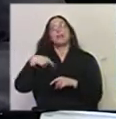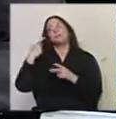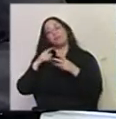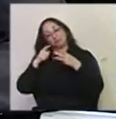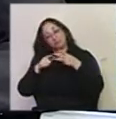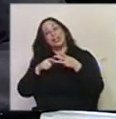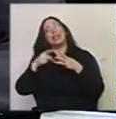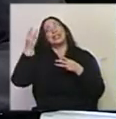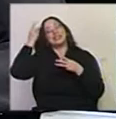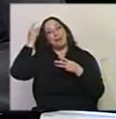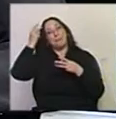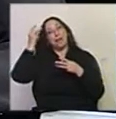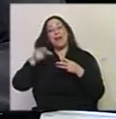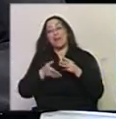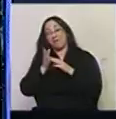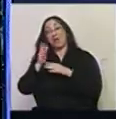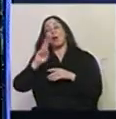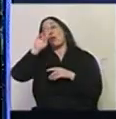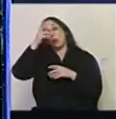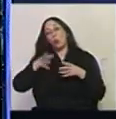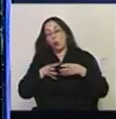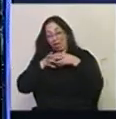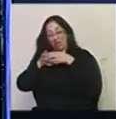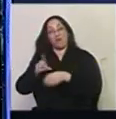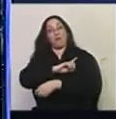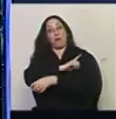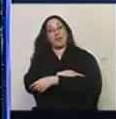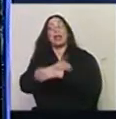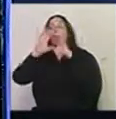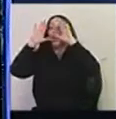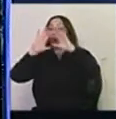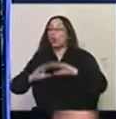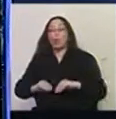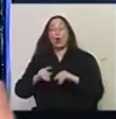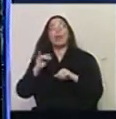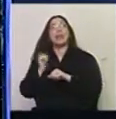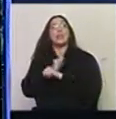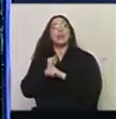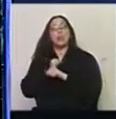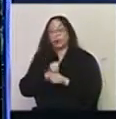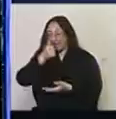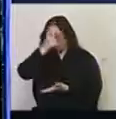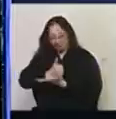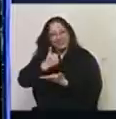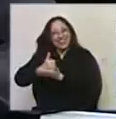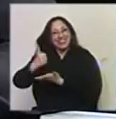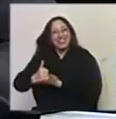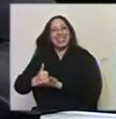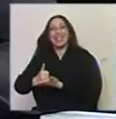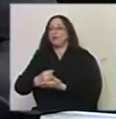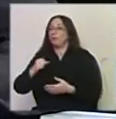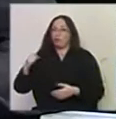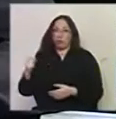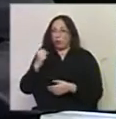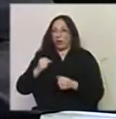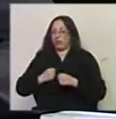Hacia allí vamos, como Uruguay, con una fuerte delegación. Queremos que todas nuestras industrias estén allí presentes de manera muy contundente.